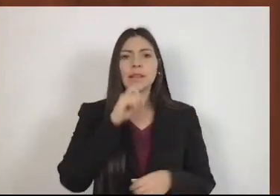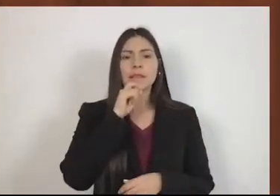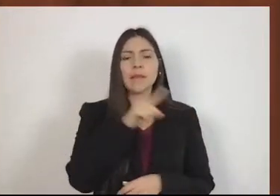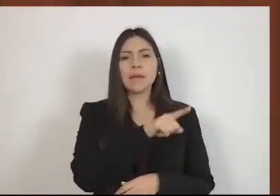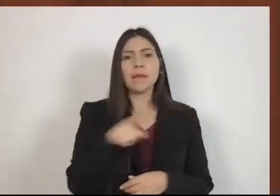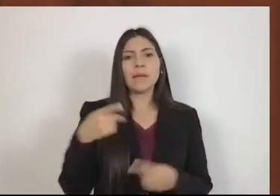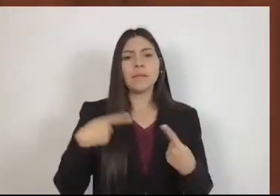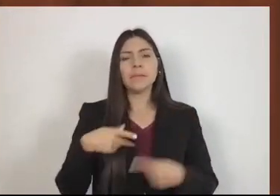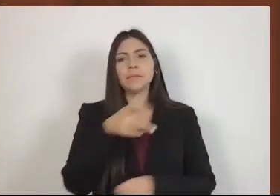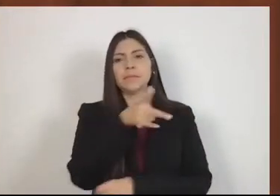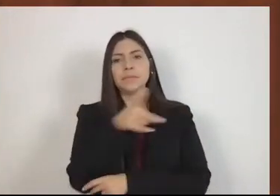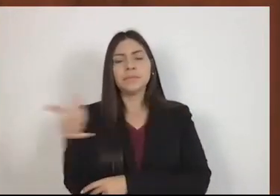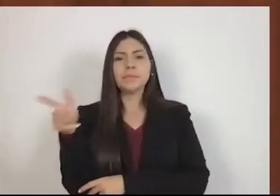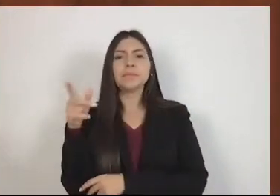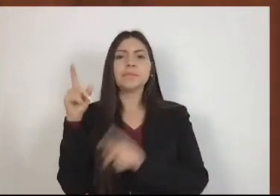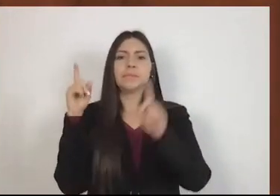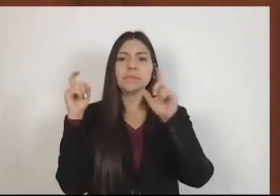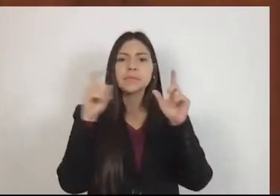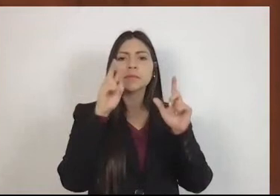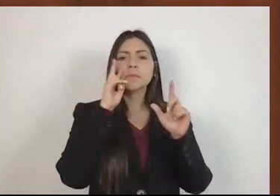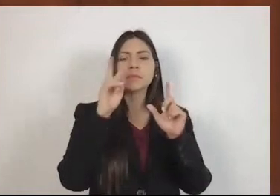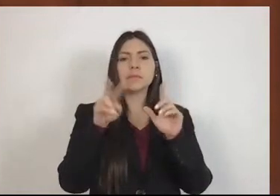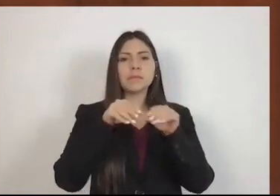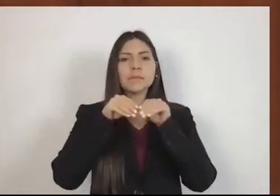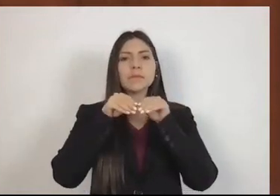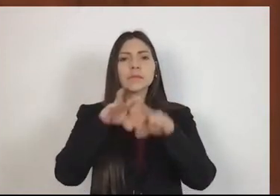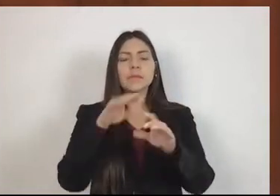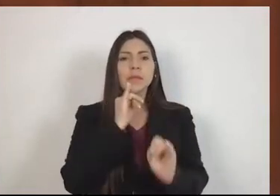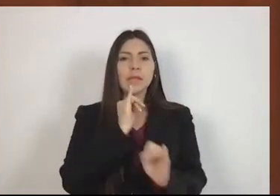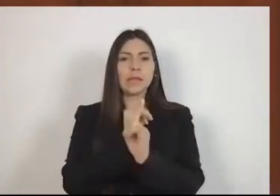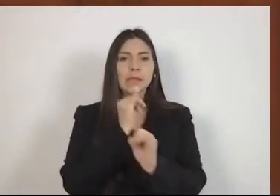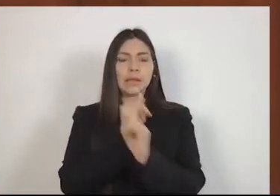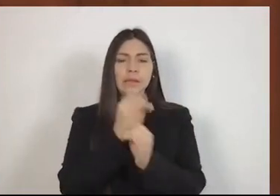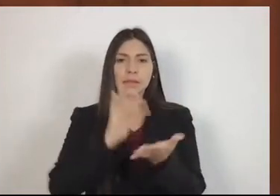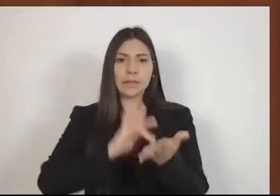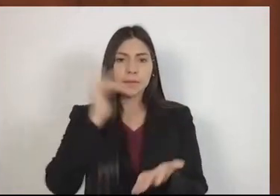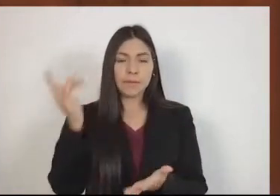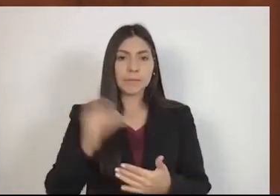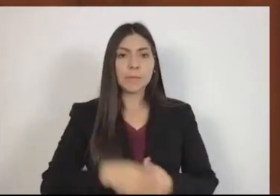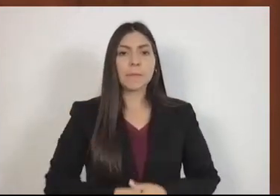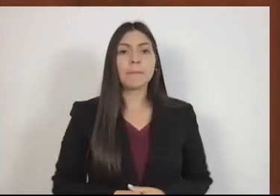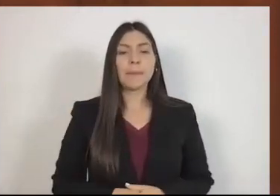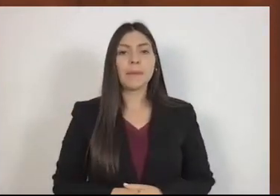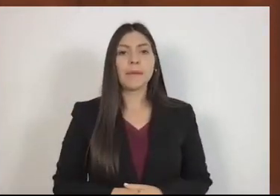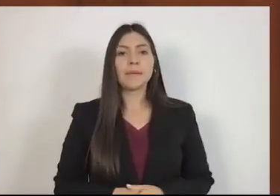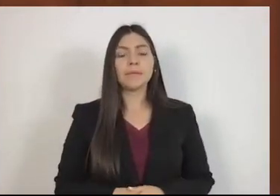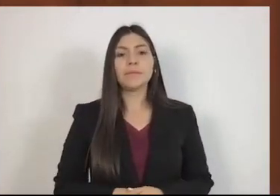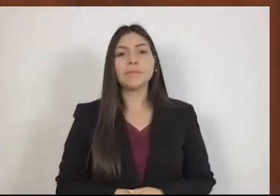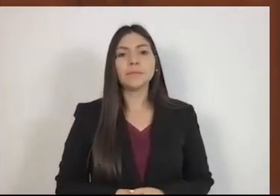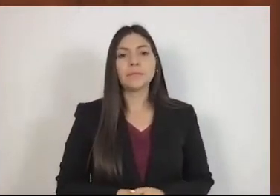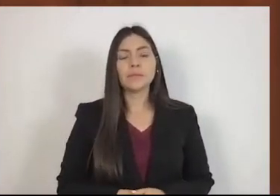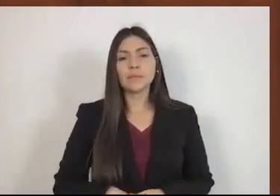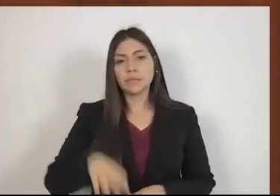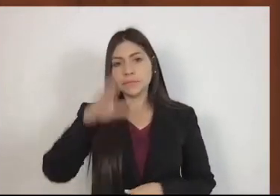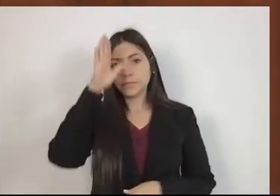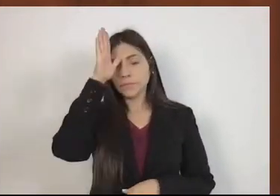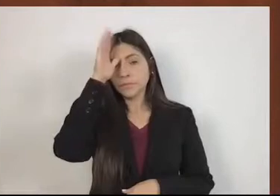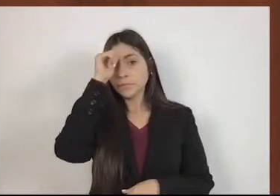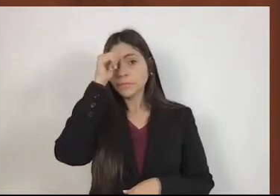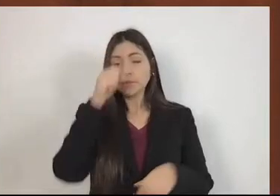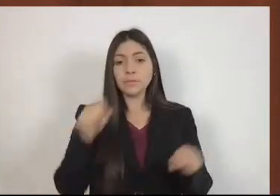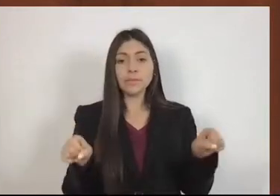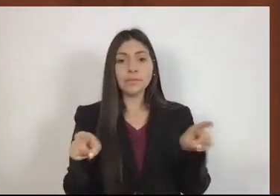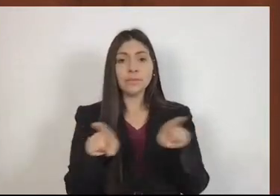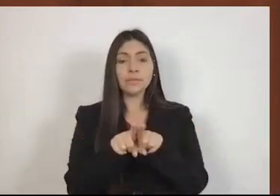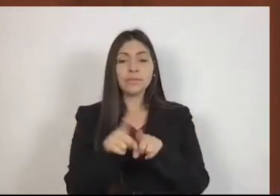través de las diferentes plataformas digitales. Con fundamento en los ordenamientos de carácter estatal